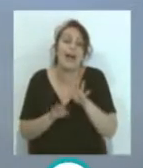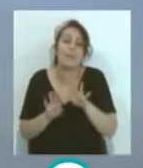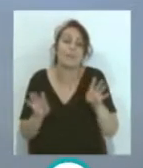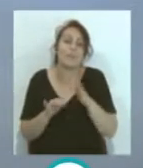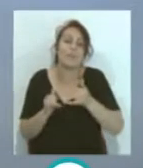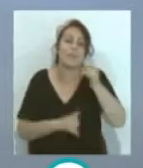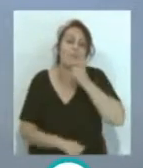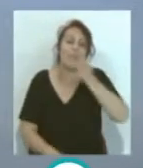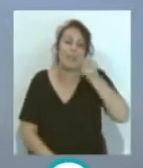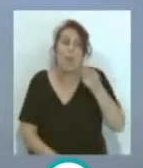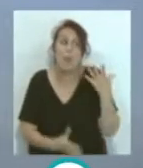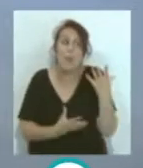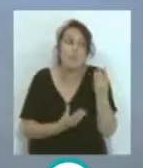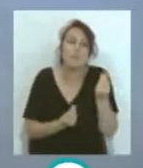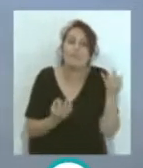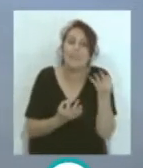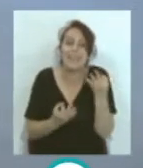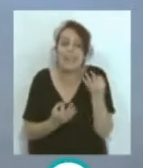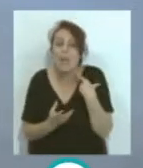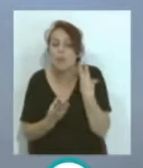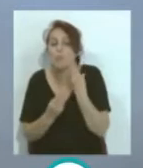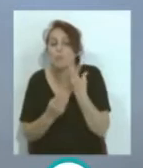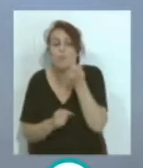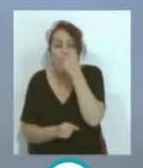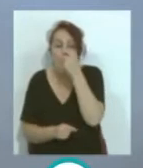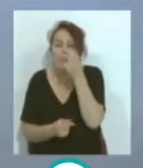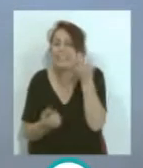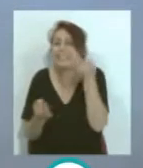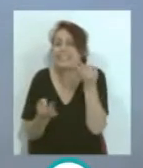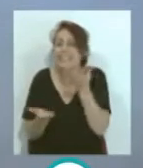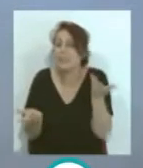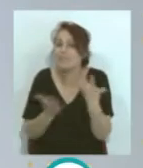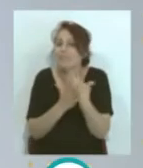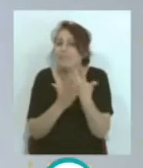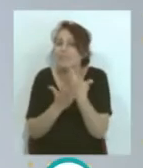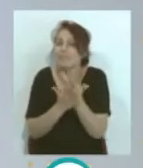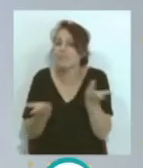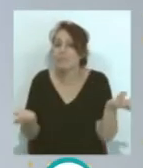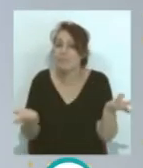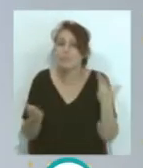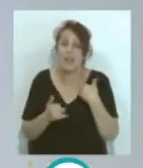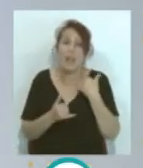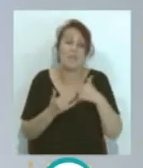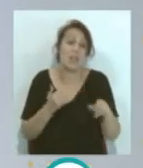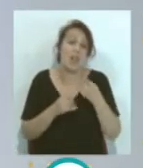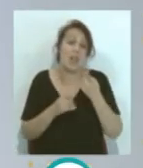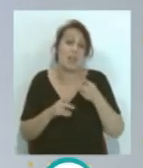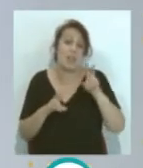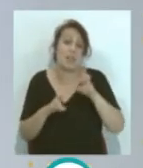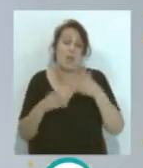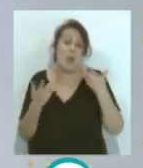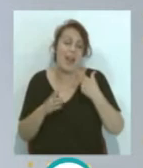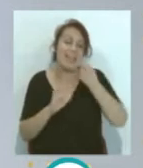que es... ...tanto para pitar el penal... ...y qué no es tanto para pitar el penal... ...alte más la y menos la... ...bueno al final a vueltas... con el tema del